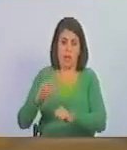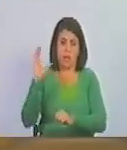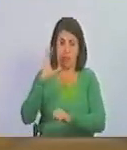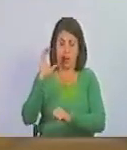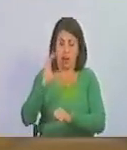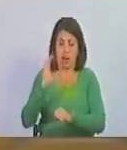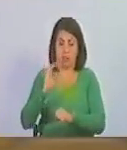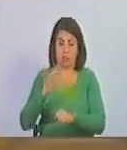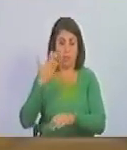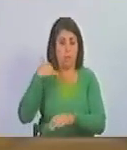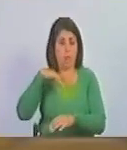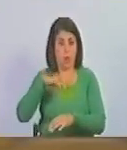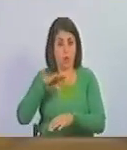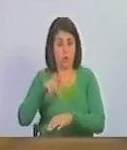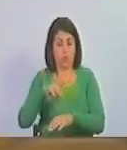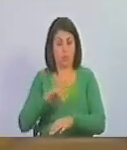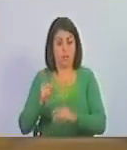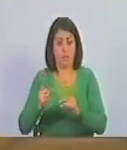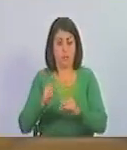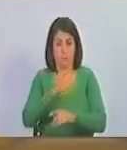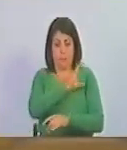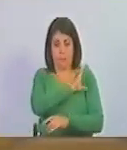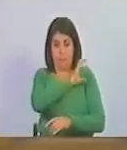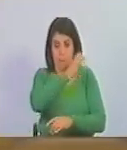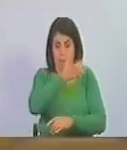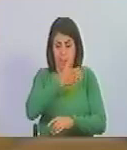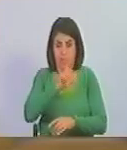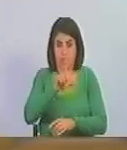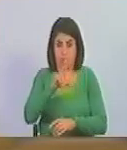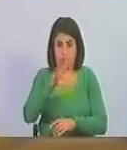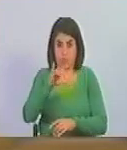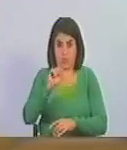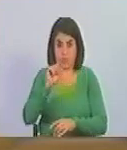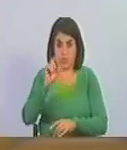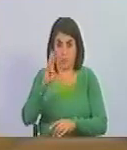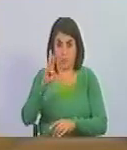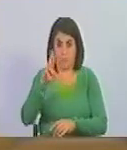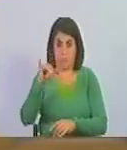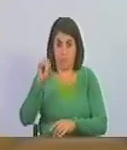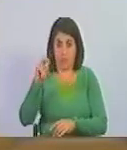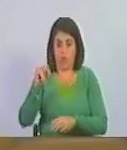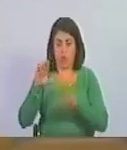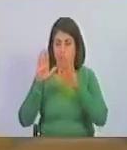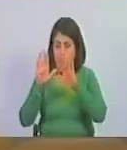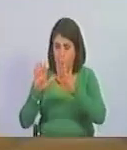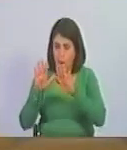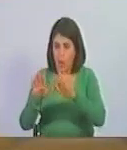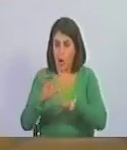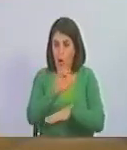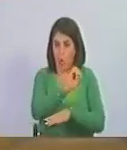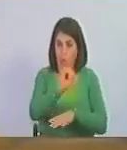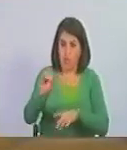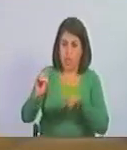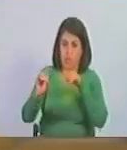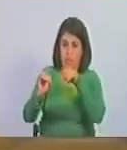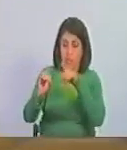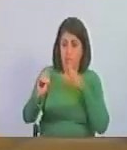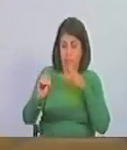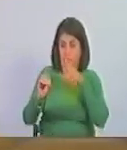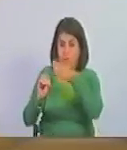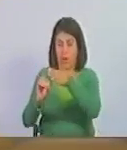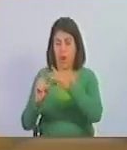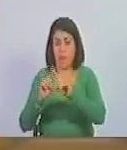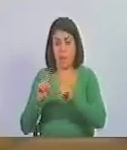a pesar de que el capitán de Fragata Luis Brion le decía tomemos oriente. Pero